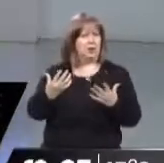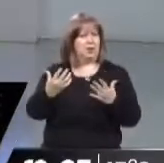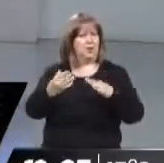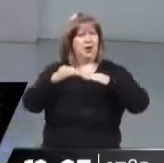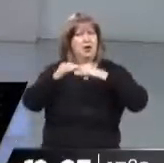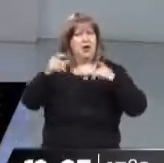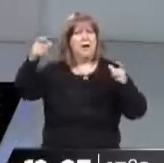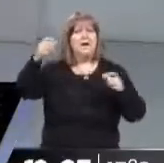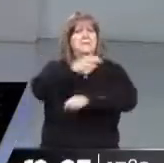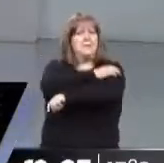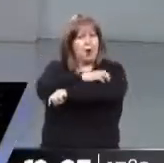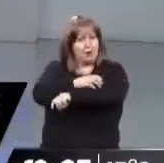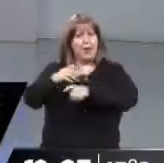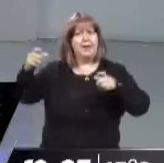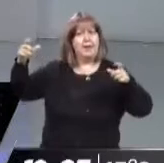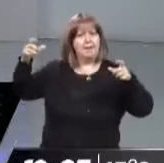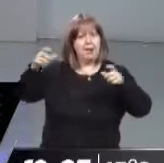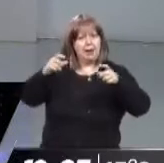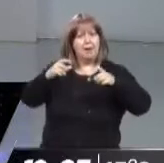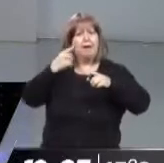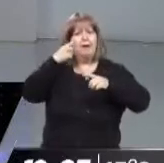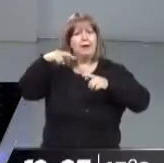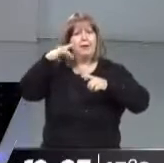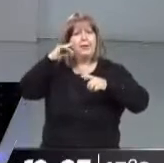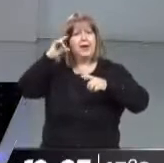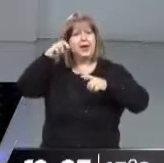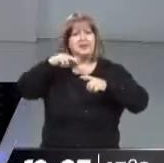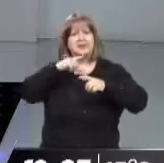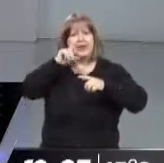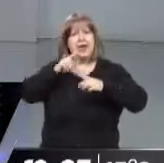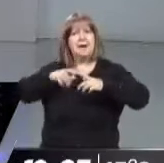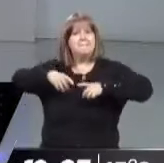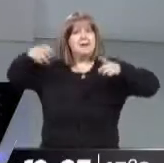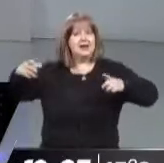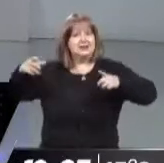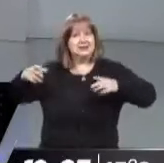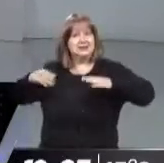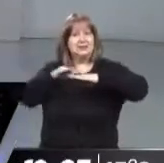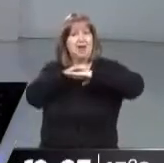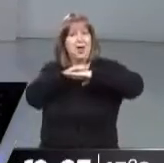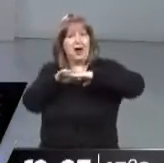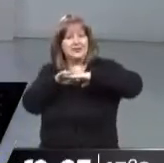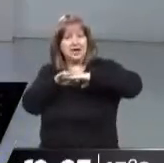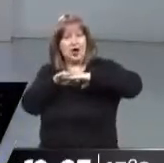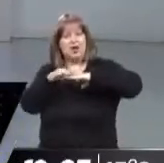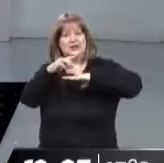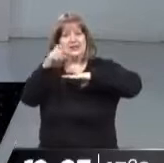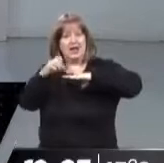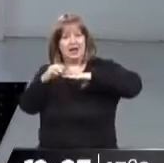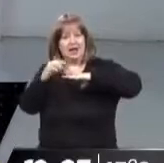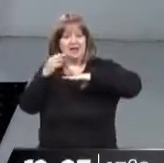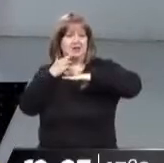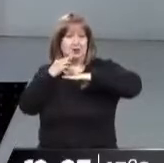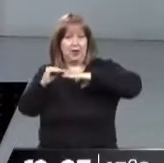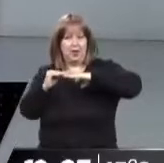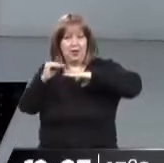indigentes. O sea que desde un sector se fue al otro, ¿no? Lo que viene pasando en los últimos meses es que cada vez tiene mayor incidencia